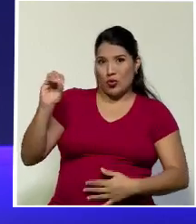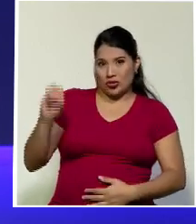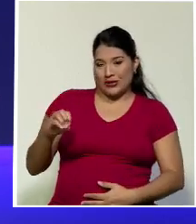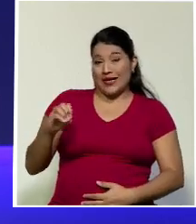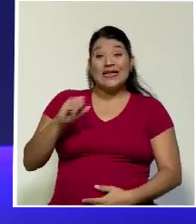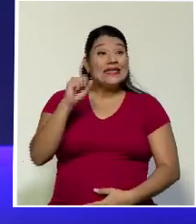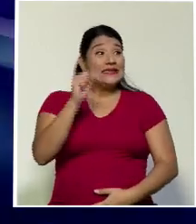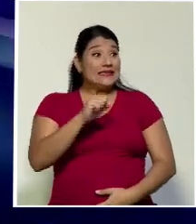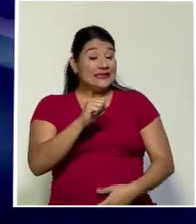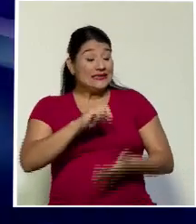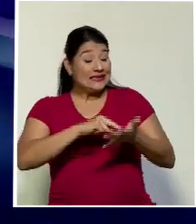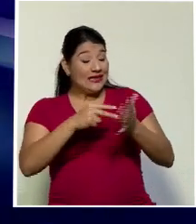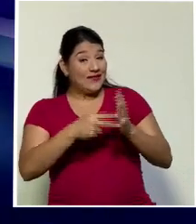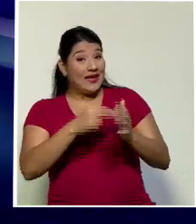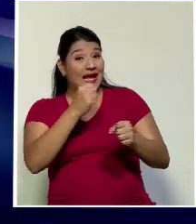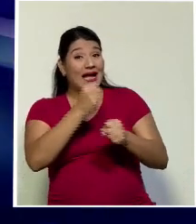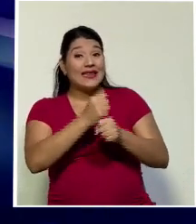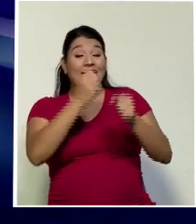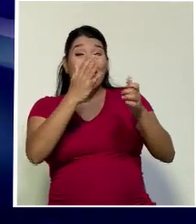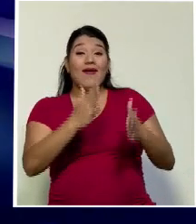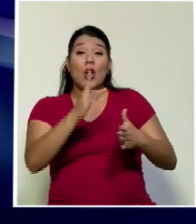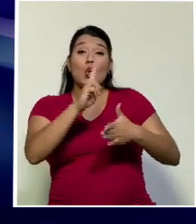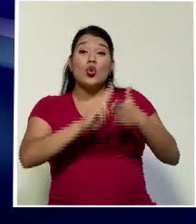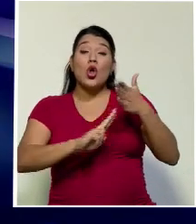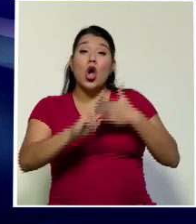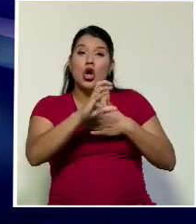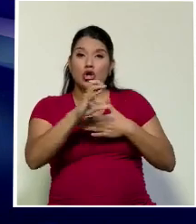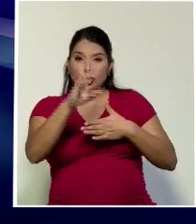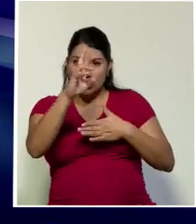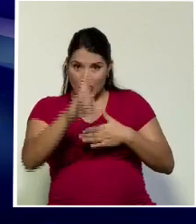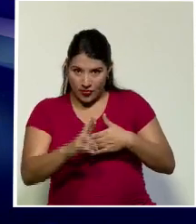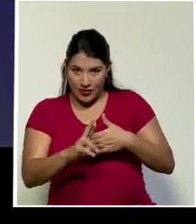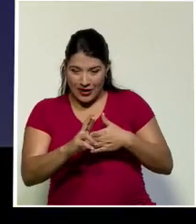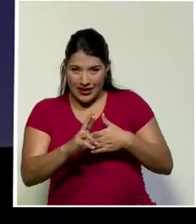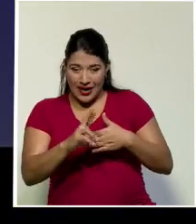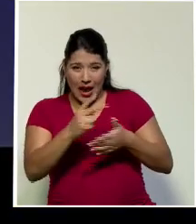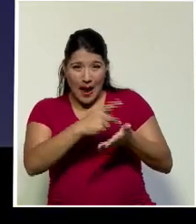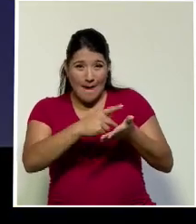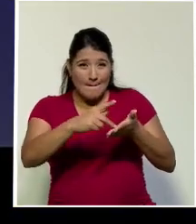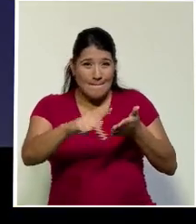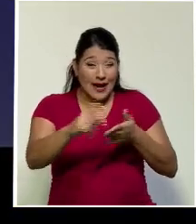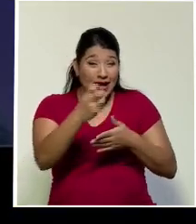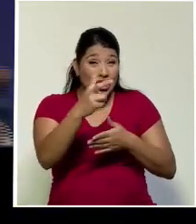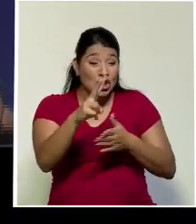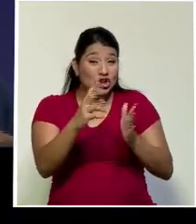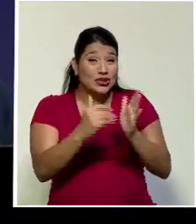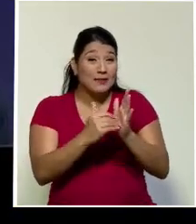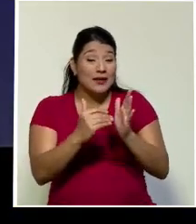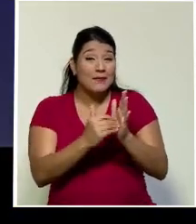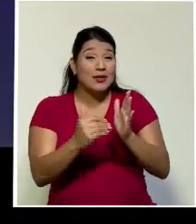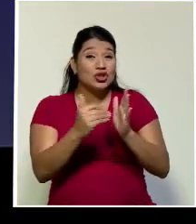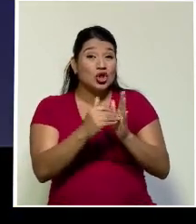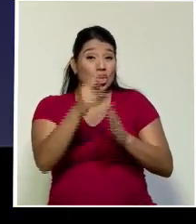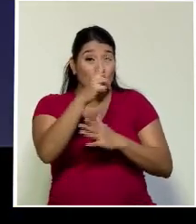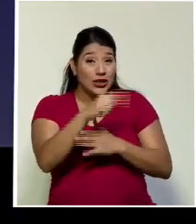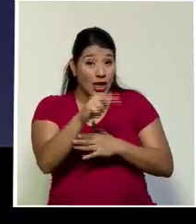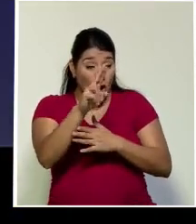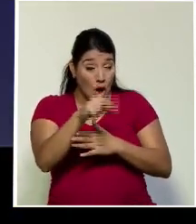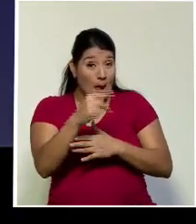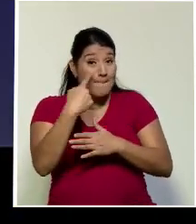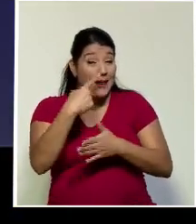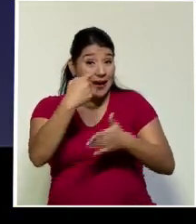trabajadores de la UCR pagan globalmente unos 12.000 millones de colones en impuesto sobre